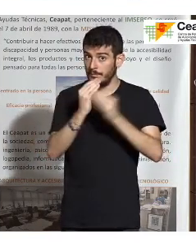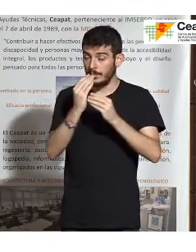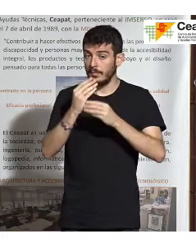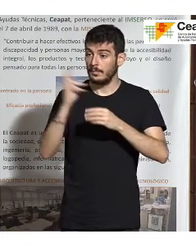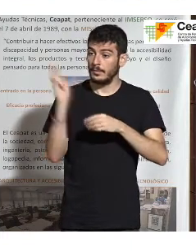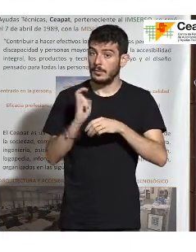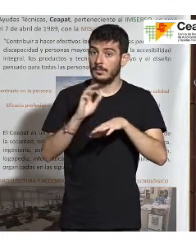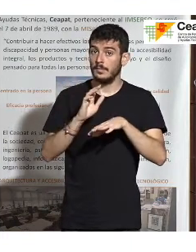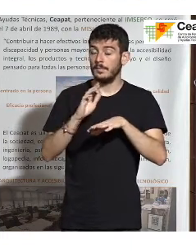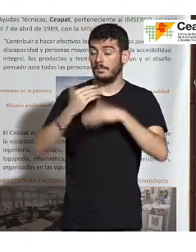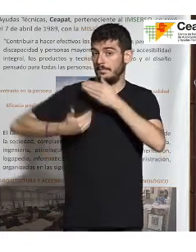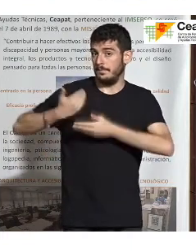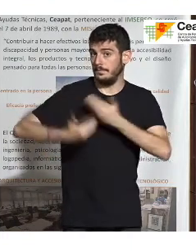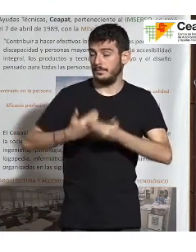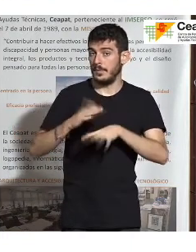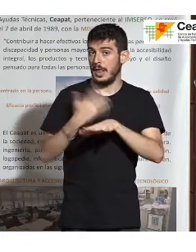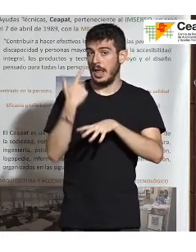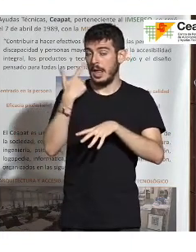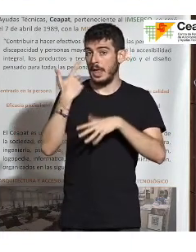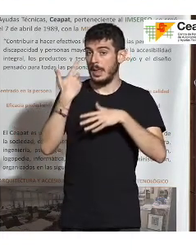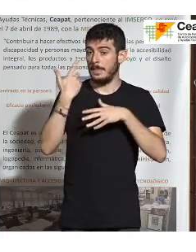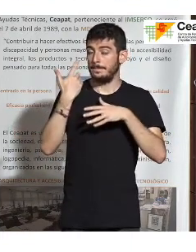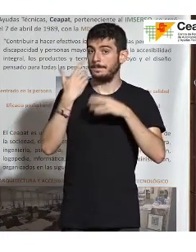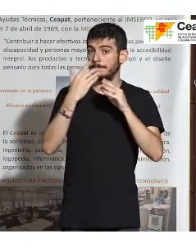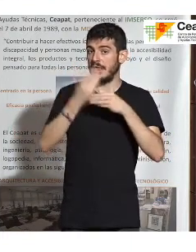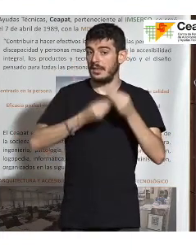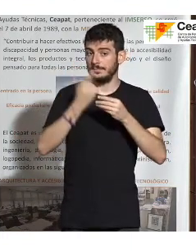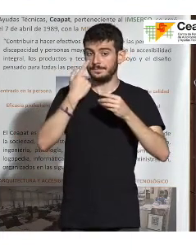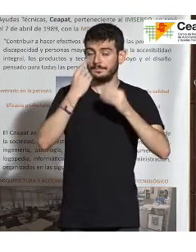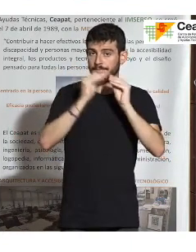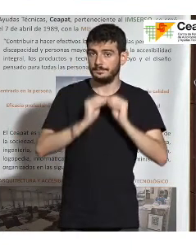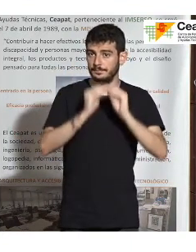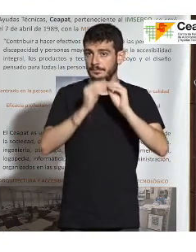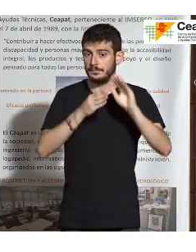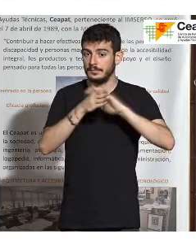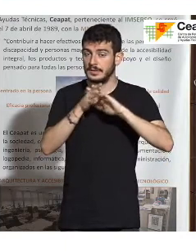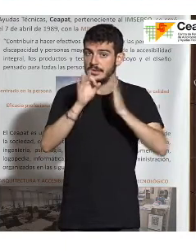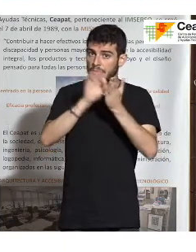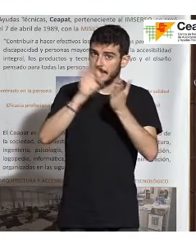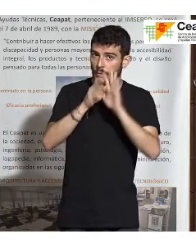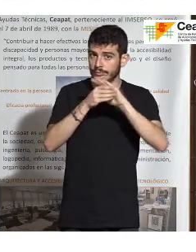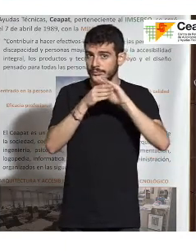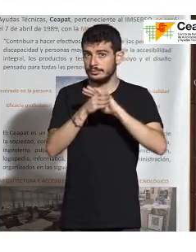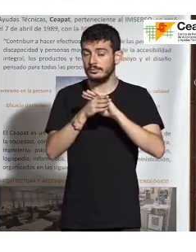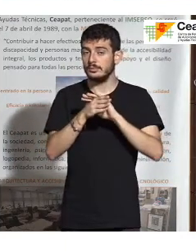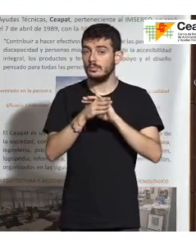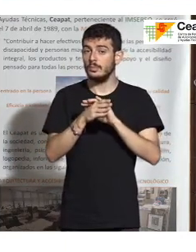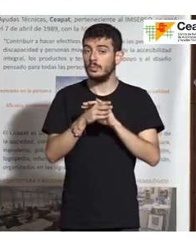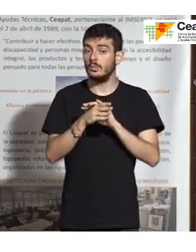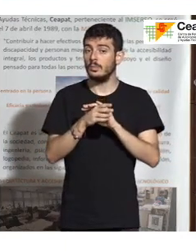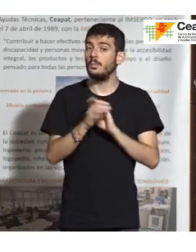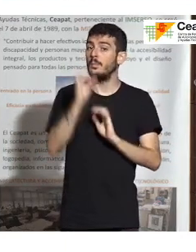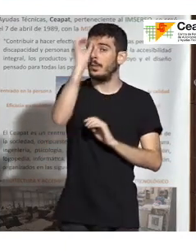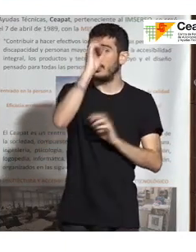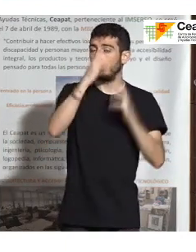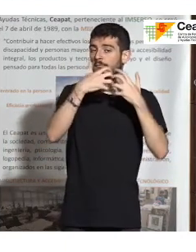accesible, igual que ha estado comentando antes Emma, obviamente lo que es el servicio en sí, desde el punto de vista de los fabricantes,